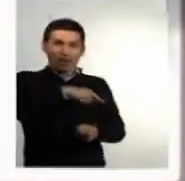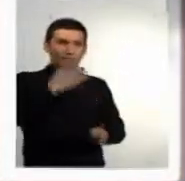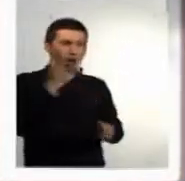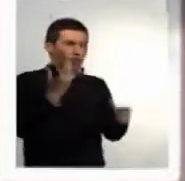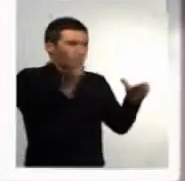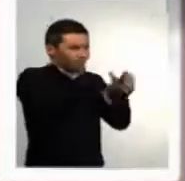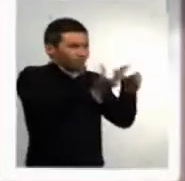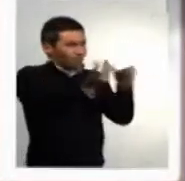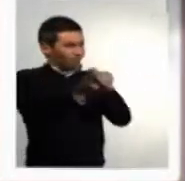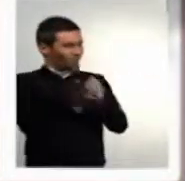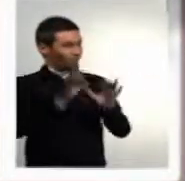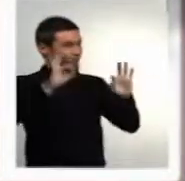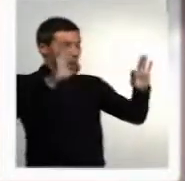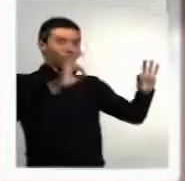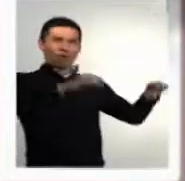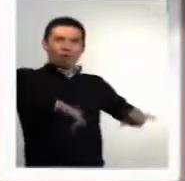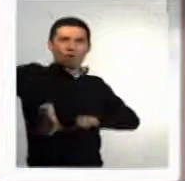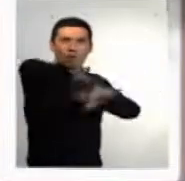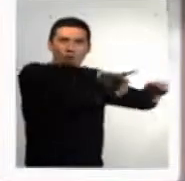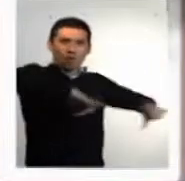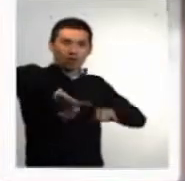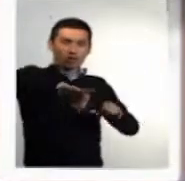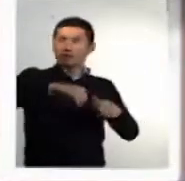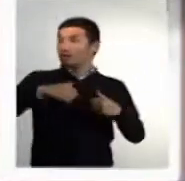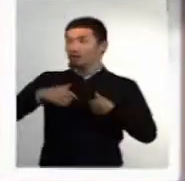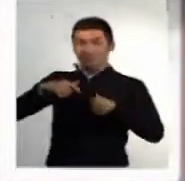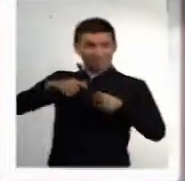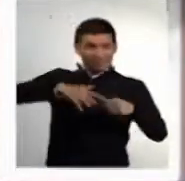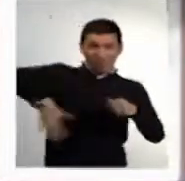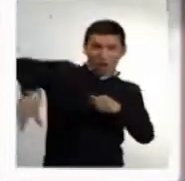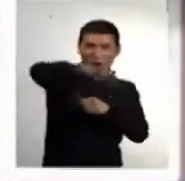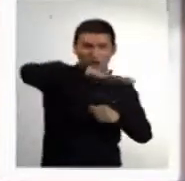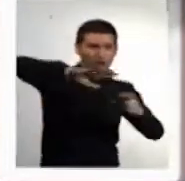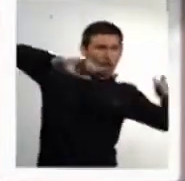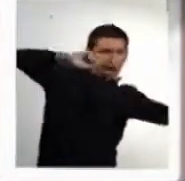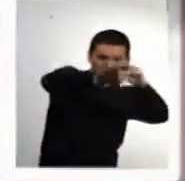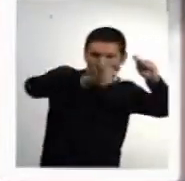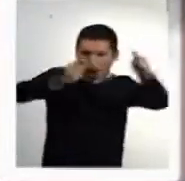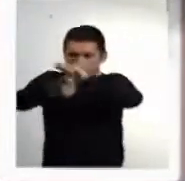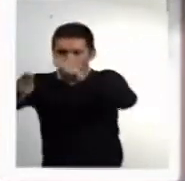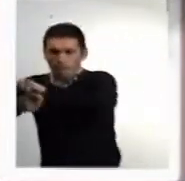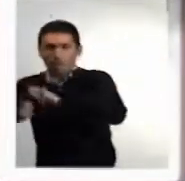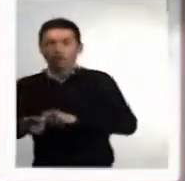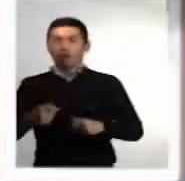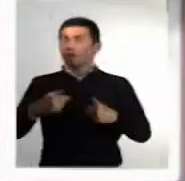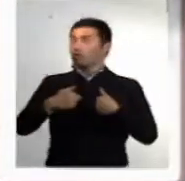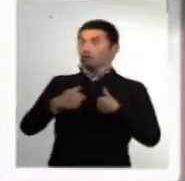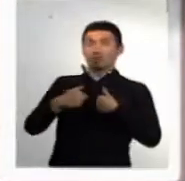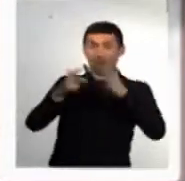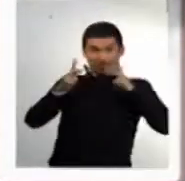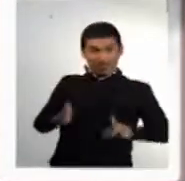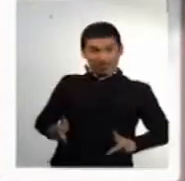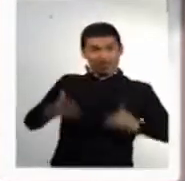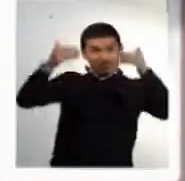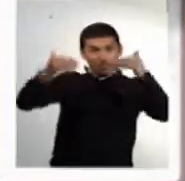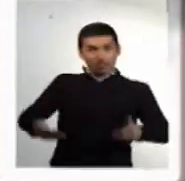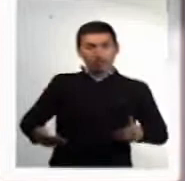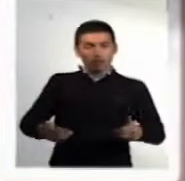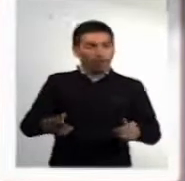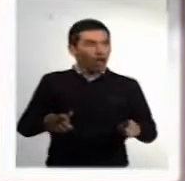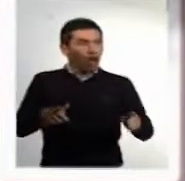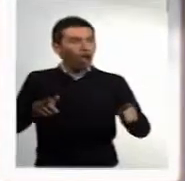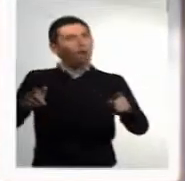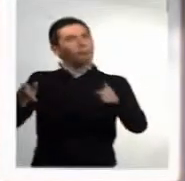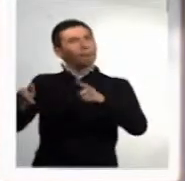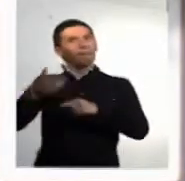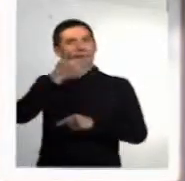una mejor inclusión. Entonces, es lo que permite que al cambiar el entorno haya una mejor oportunidad para las personas